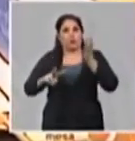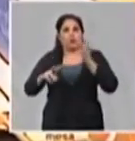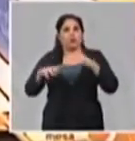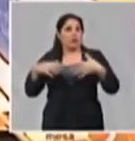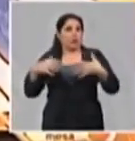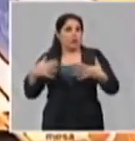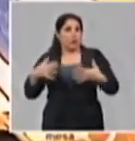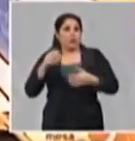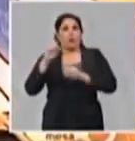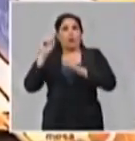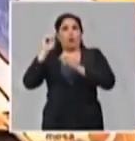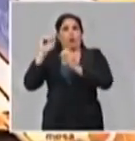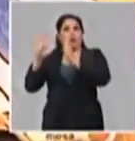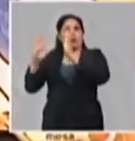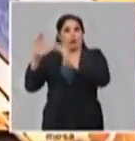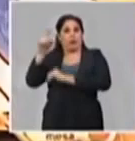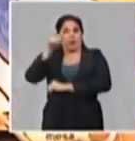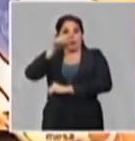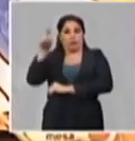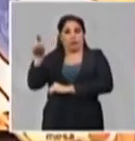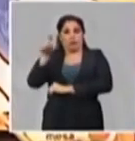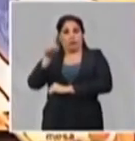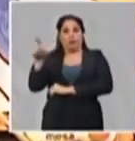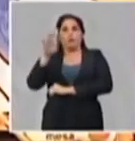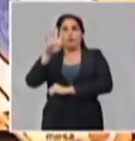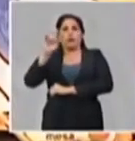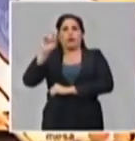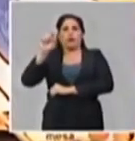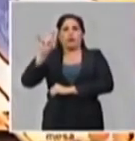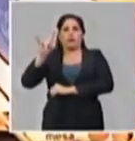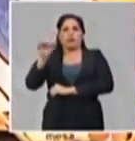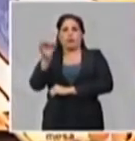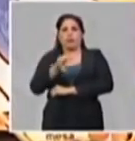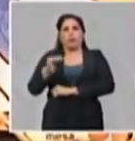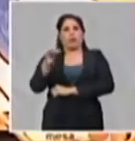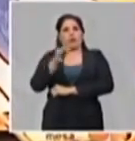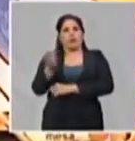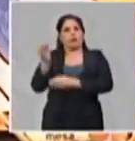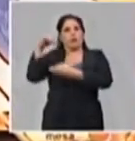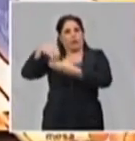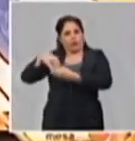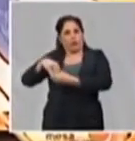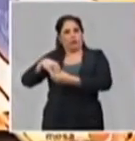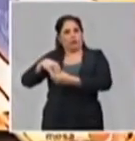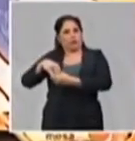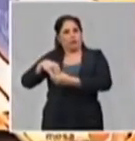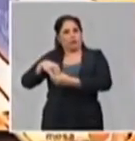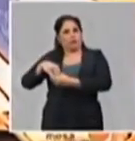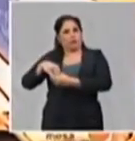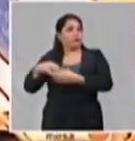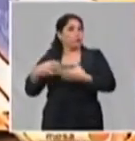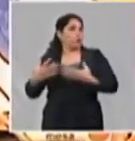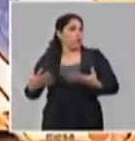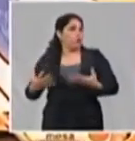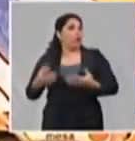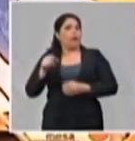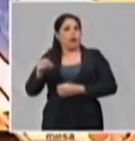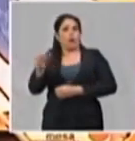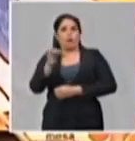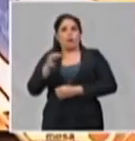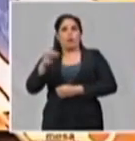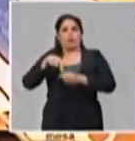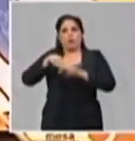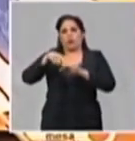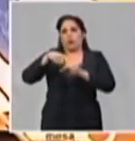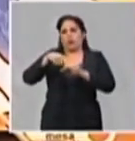occidentales y los 49 municipios que las integran, incluido, por supuesto, el municipio